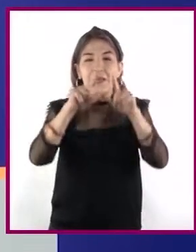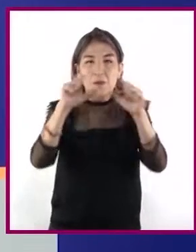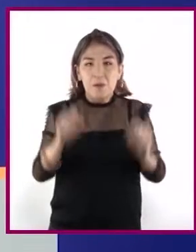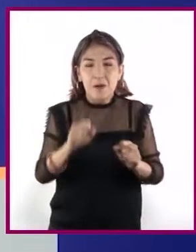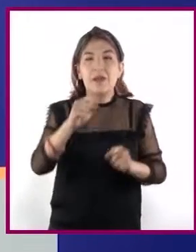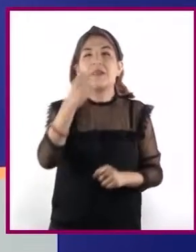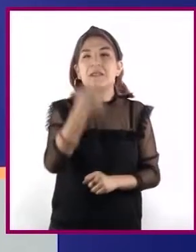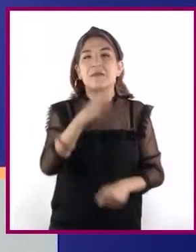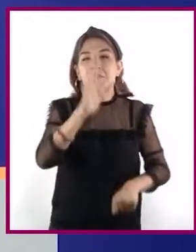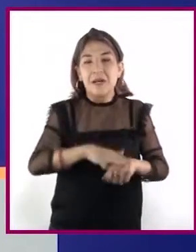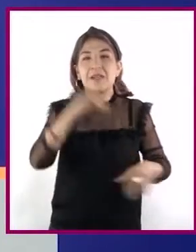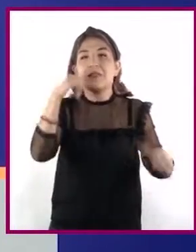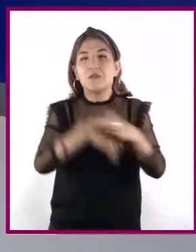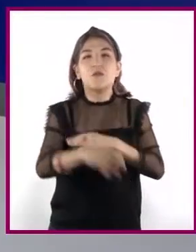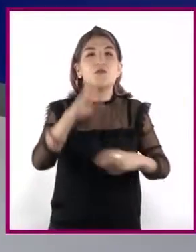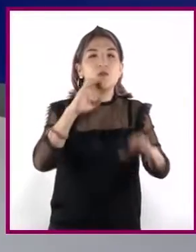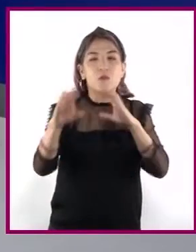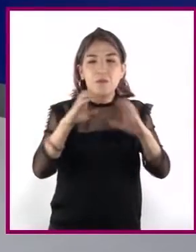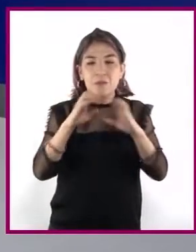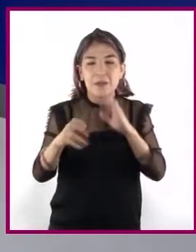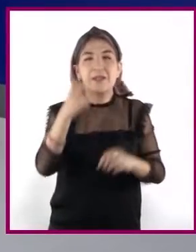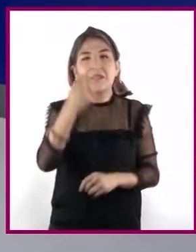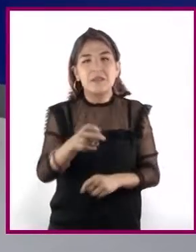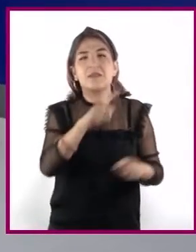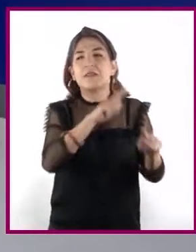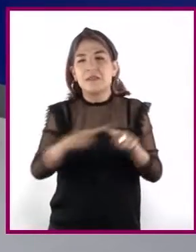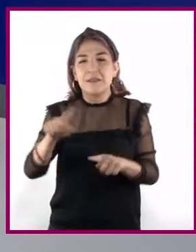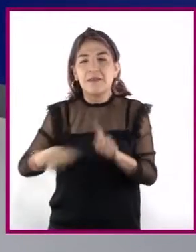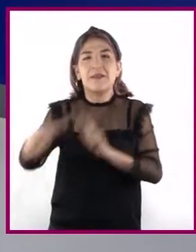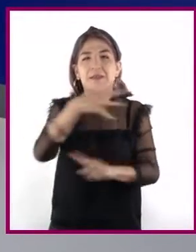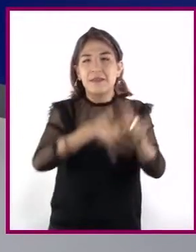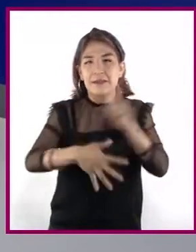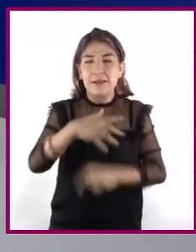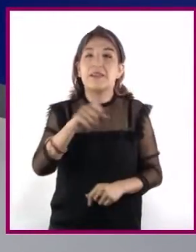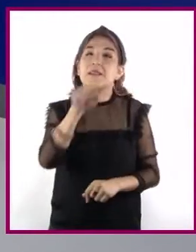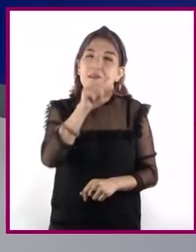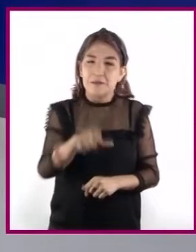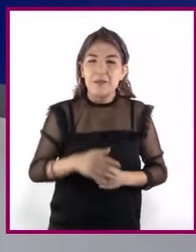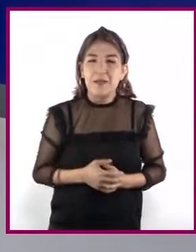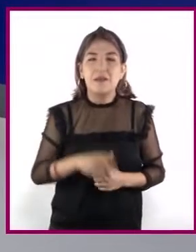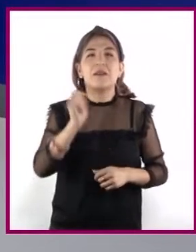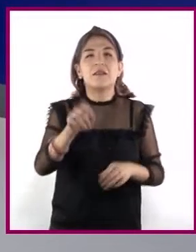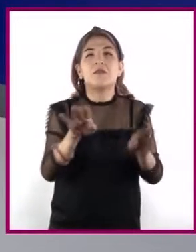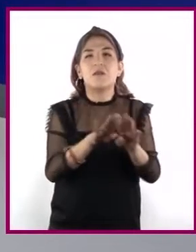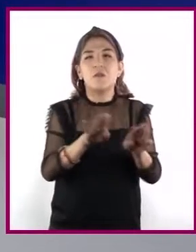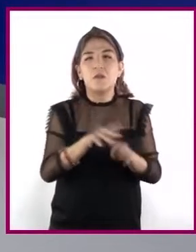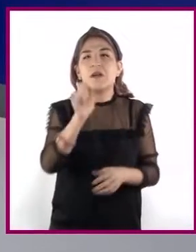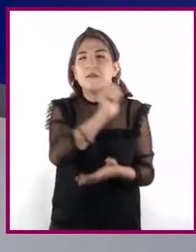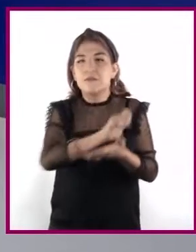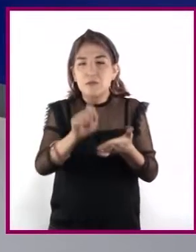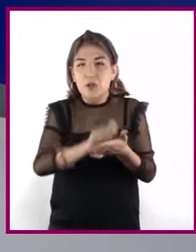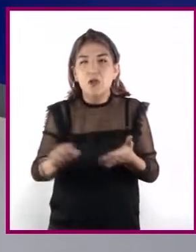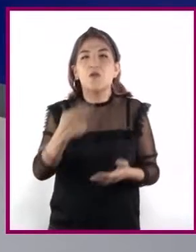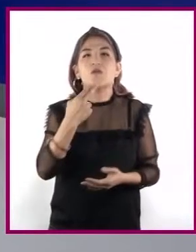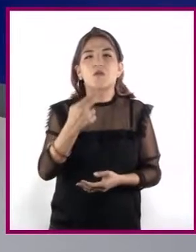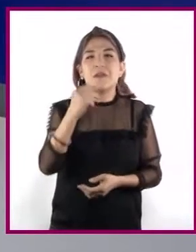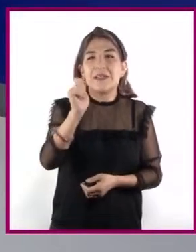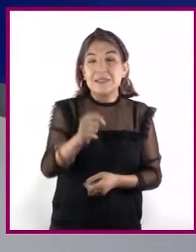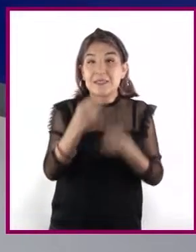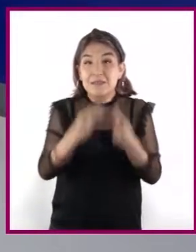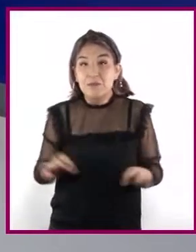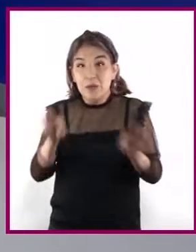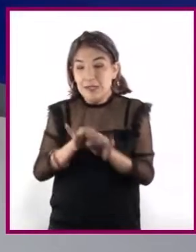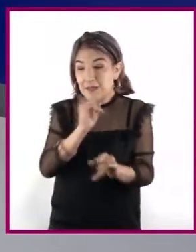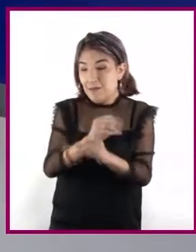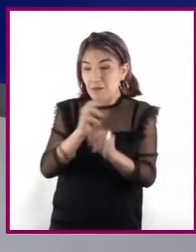amplía la capacidad de comunicación en todos los ámbitos. Además, la habilidad de registrar lo sustancial de los textos